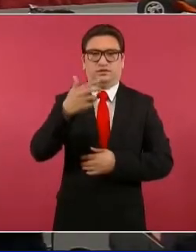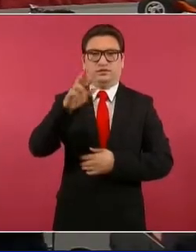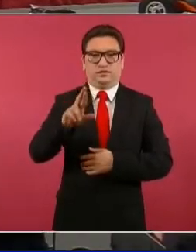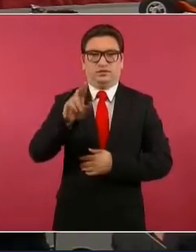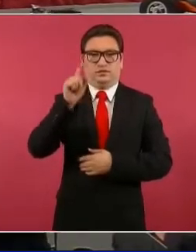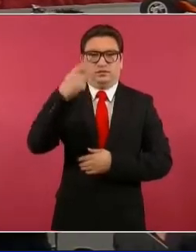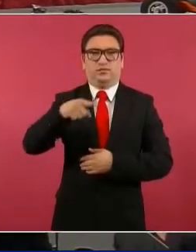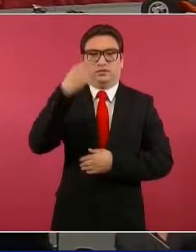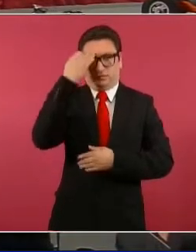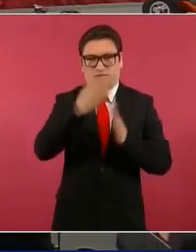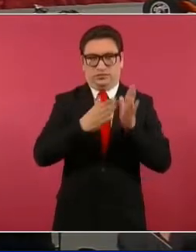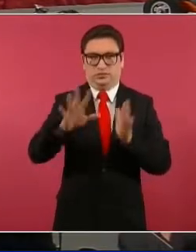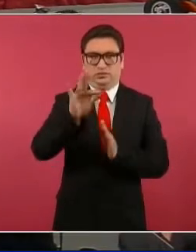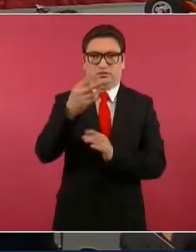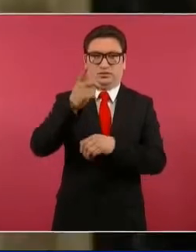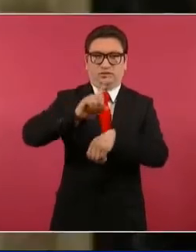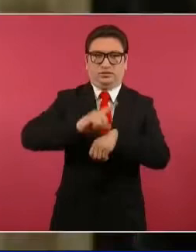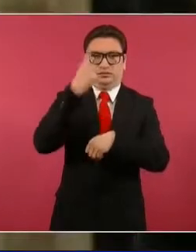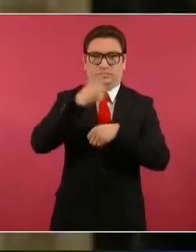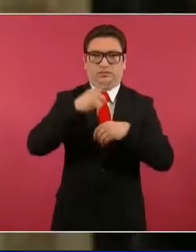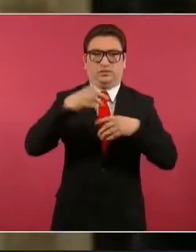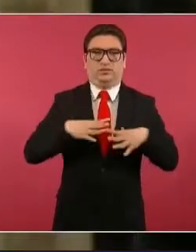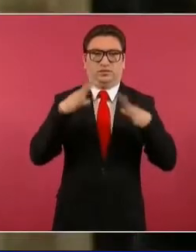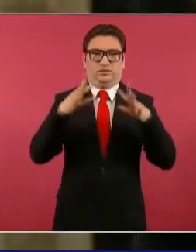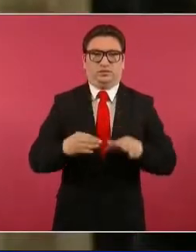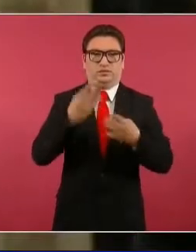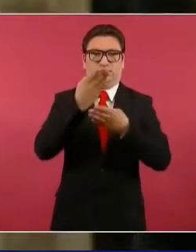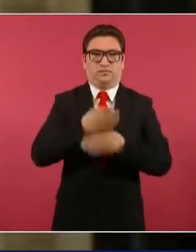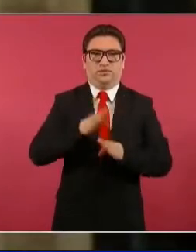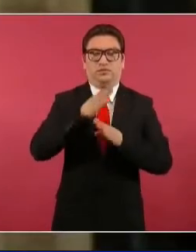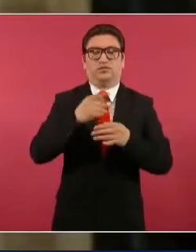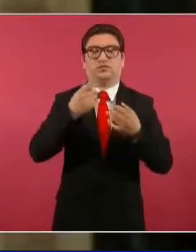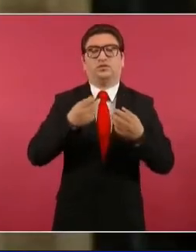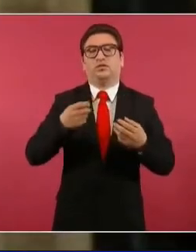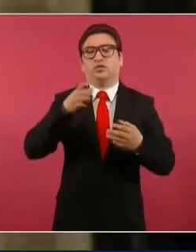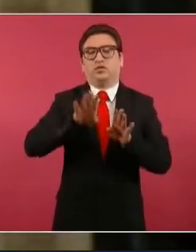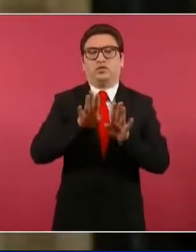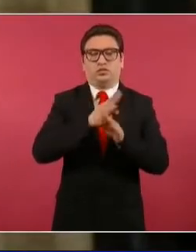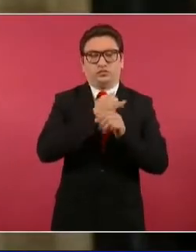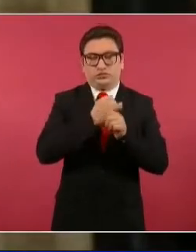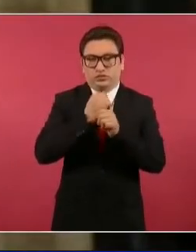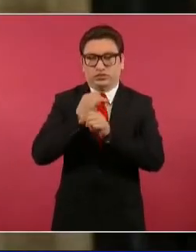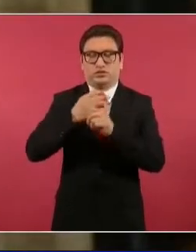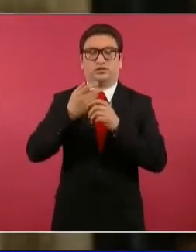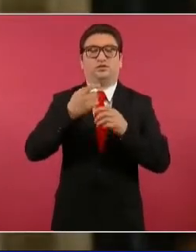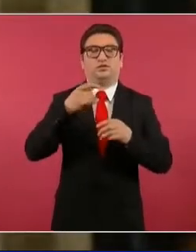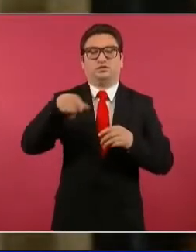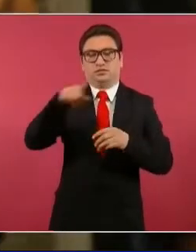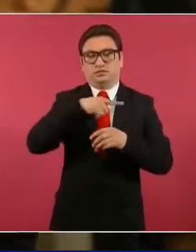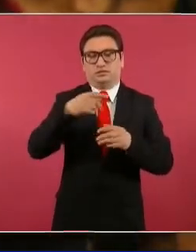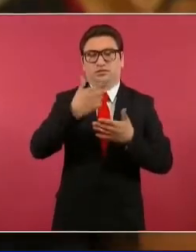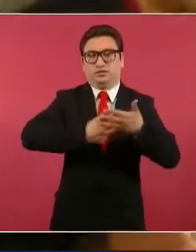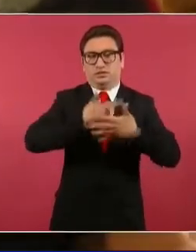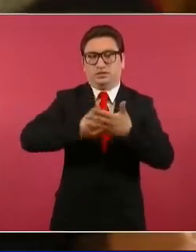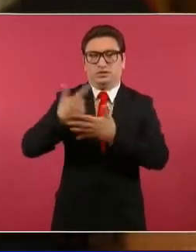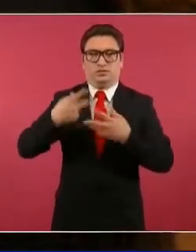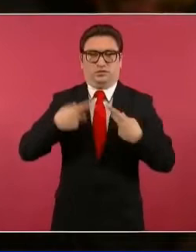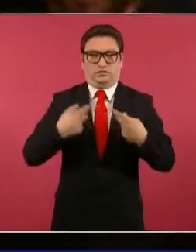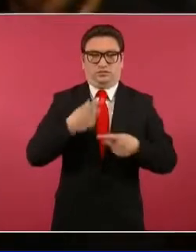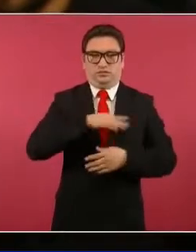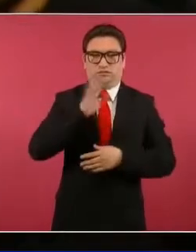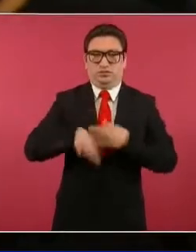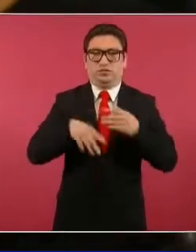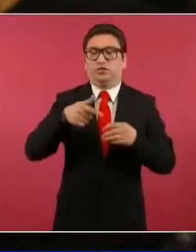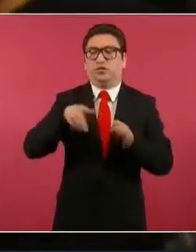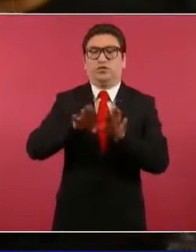plazo de 40 días hábiles para crear el Banco Nacional de Datos Forense, así como también el Registro Nacional de Personas Fallecidas, No